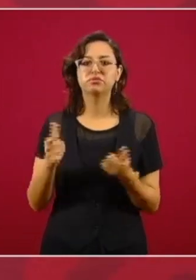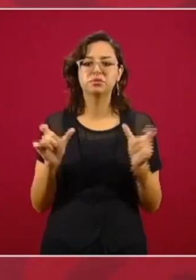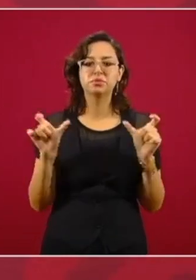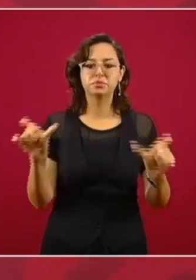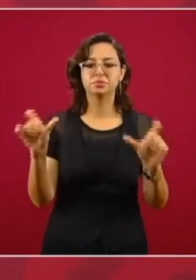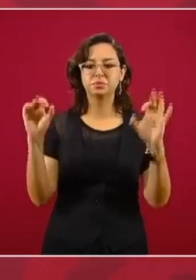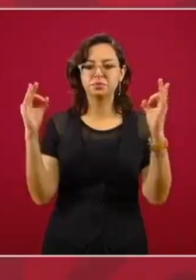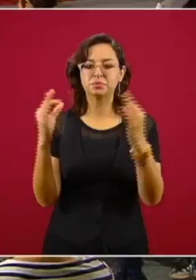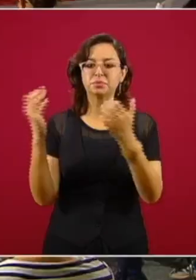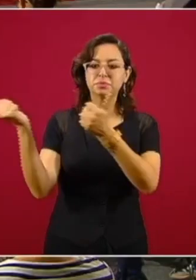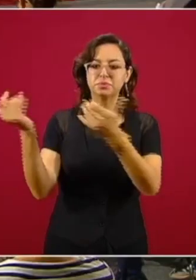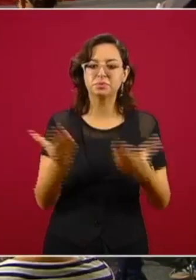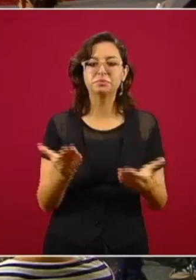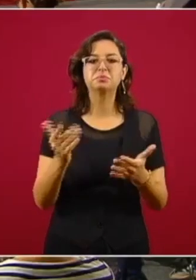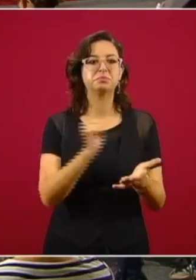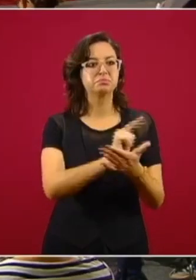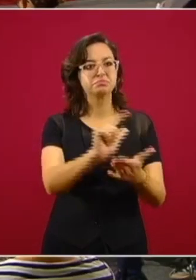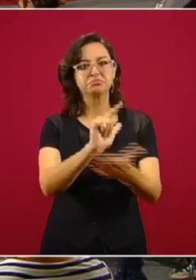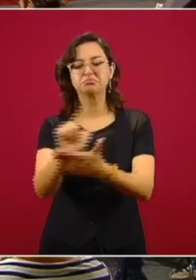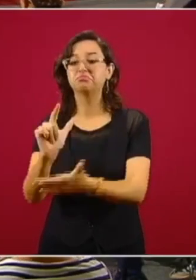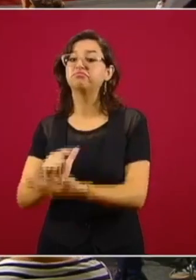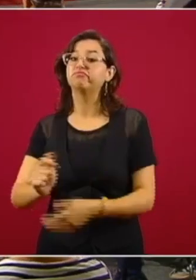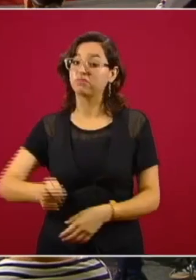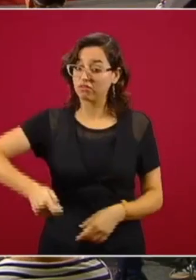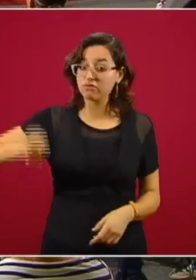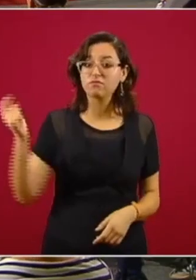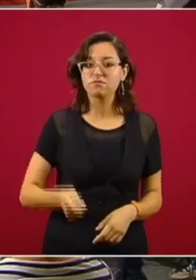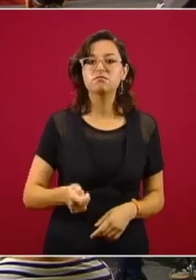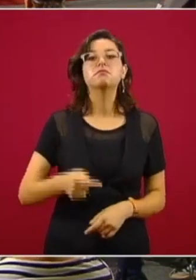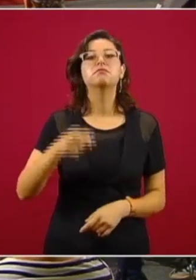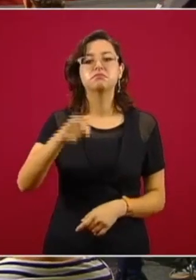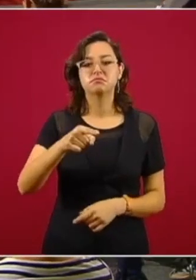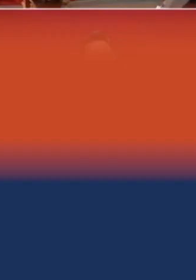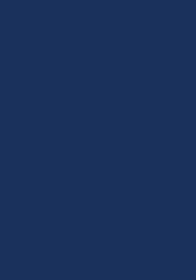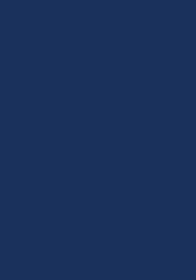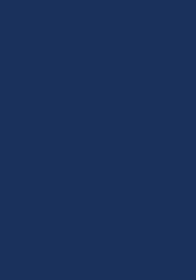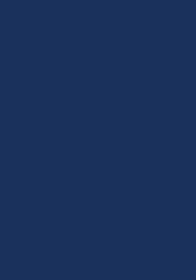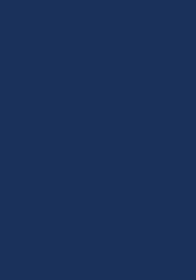y me canso ganso de que lo vamos a lograr.